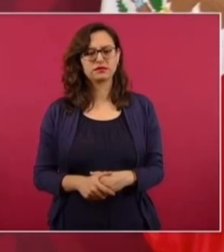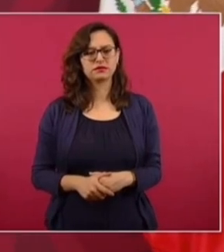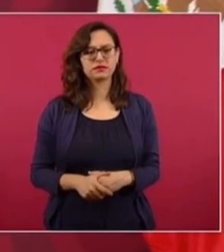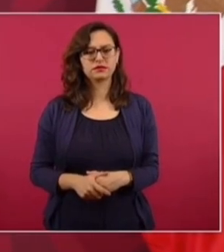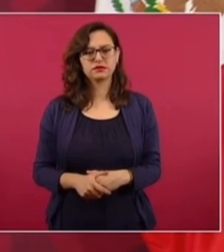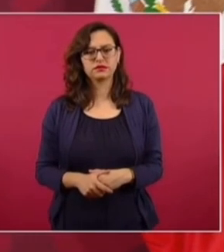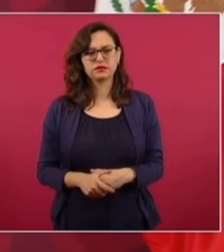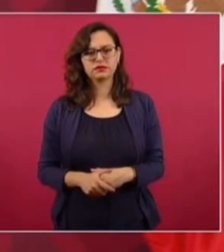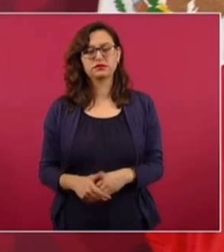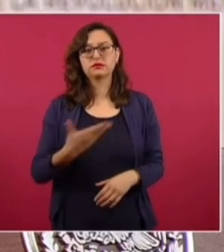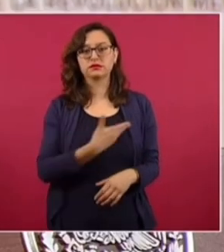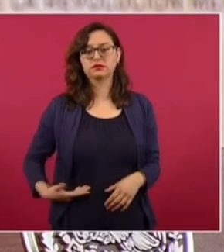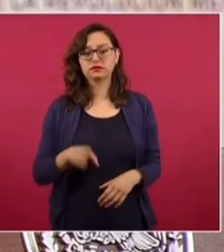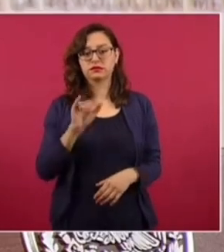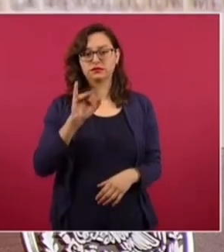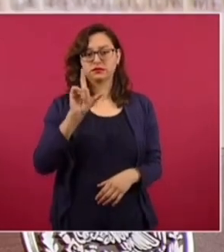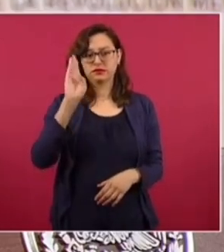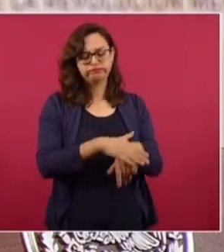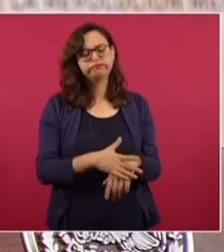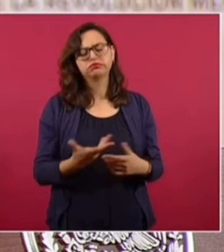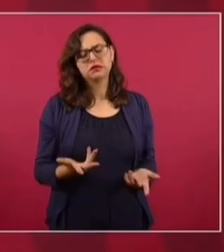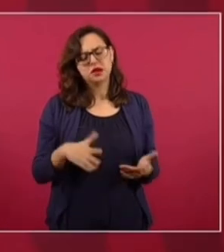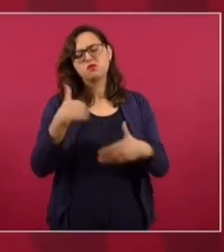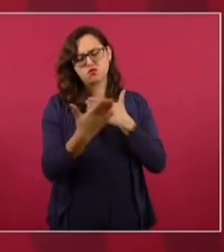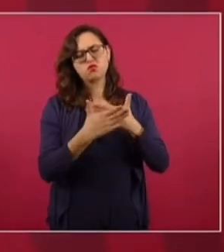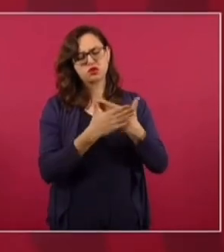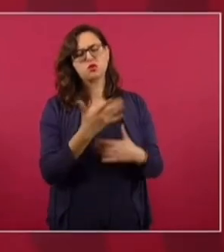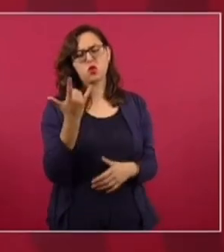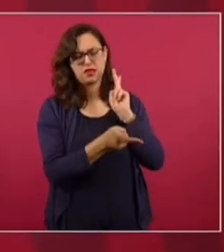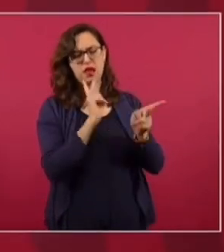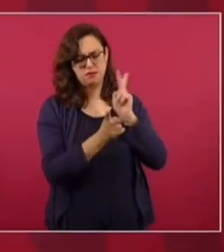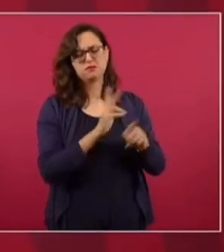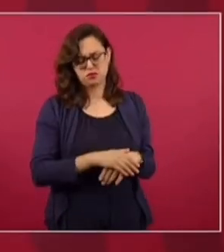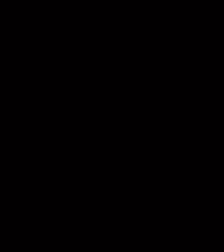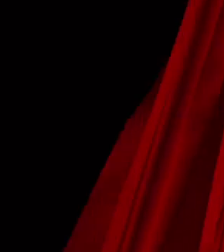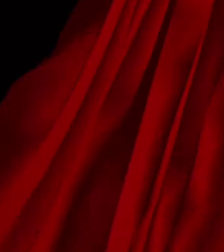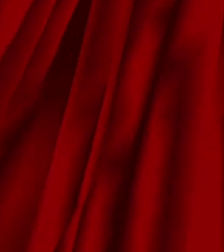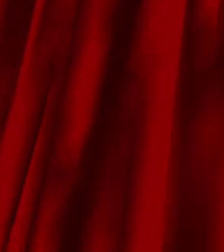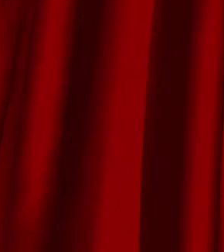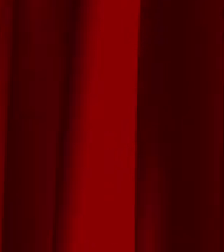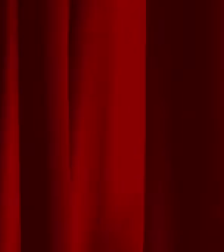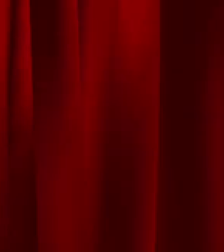Mandé decirle al presidente Biden que lo voy a visitar. En julio voy a ir a Casa Blanca. ¡Gracias!